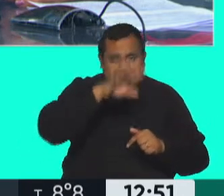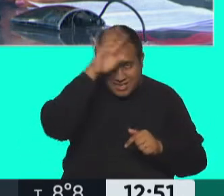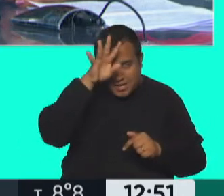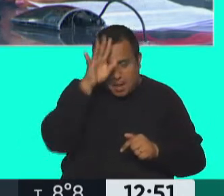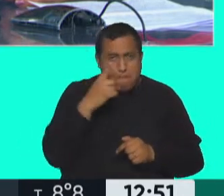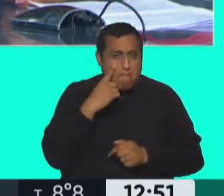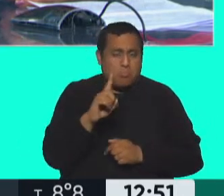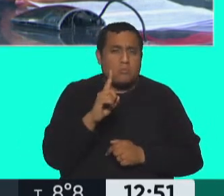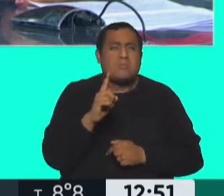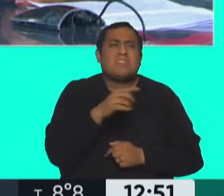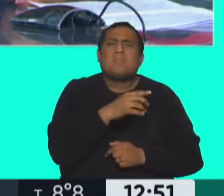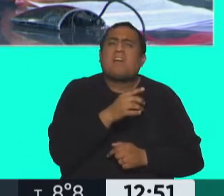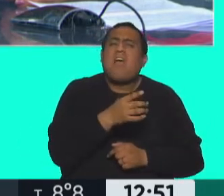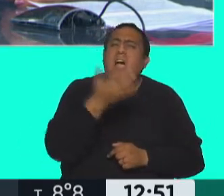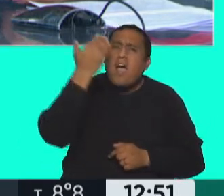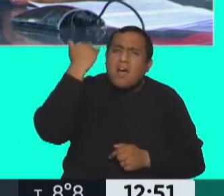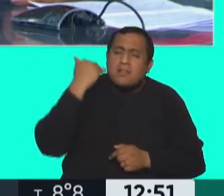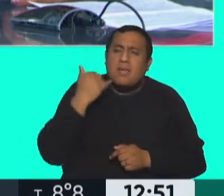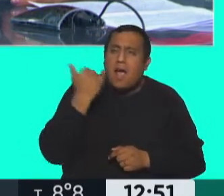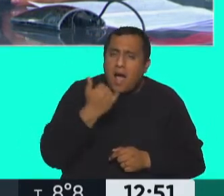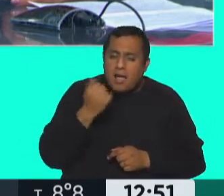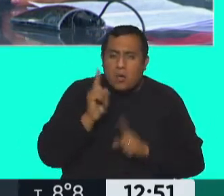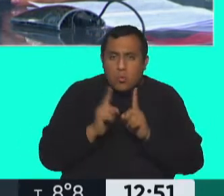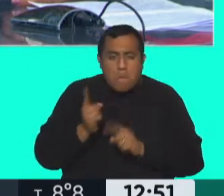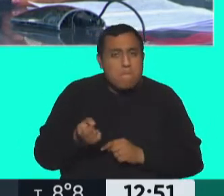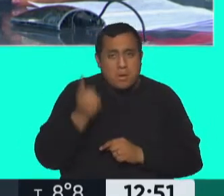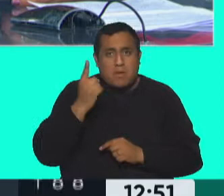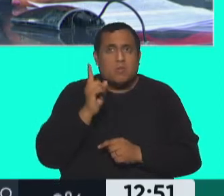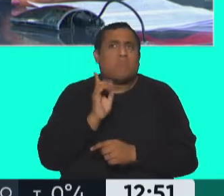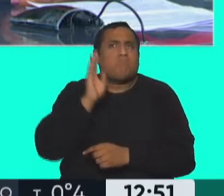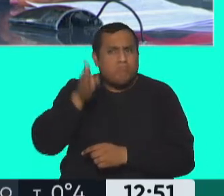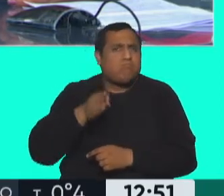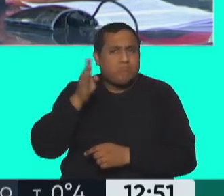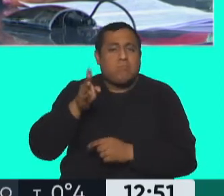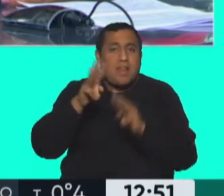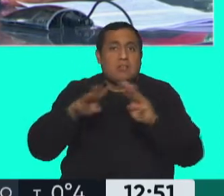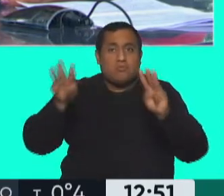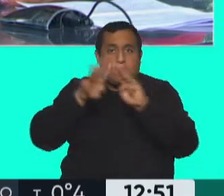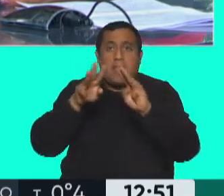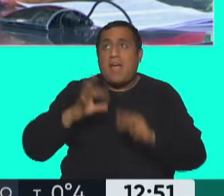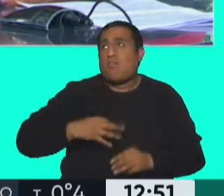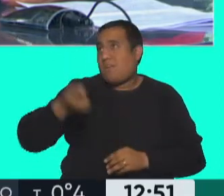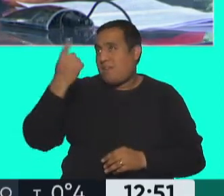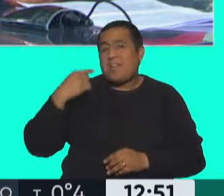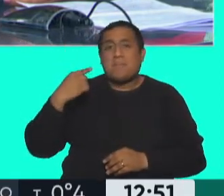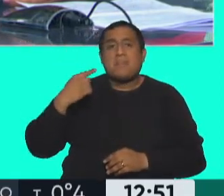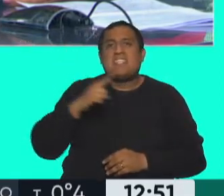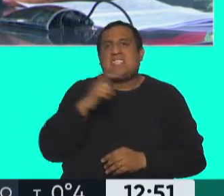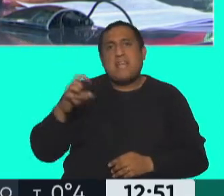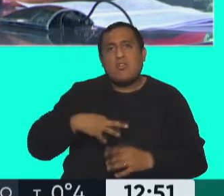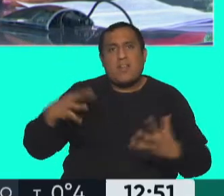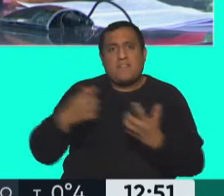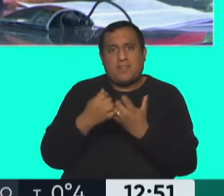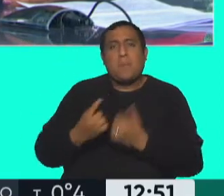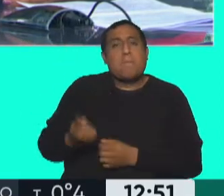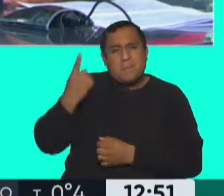Saber que hubo pioneros que empezaron a ir a Naciones Unidas. El año que viene se cumplen 100 años del primero que fue el